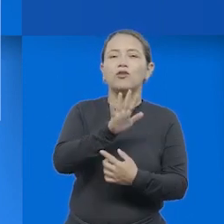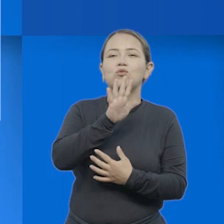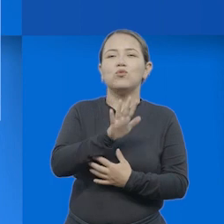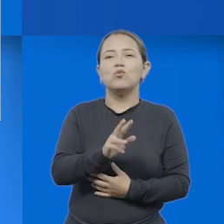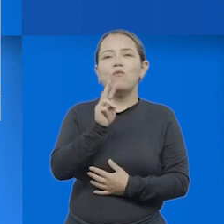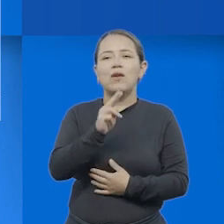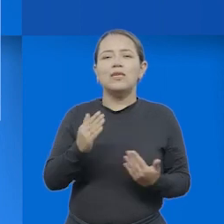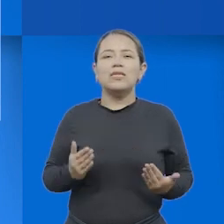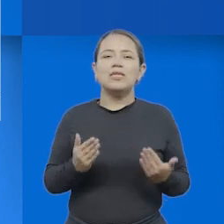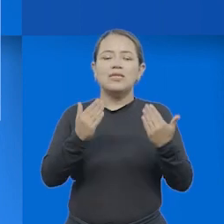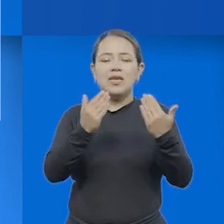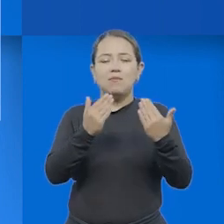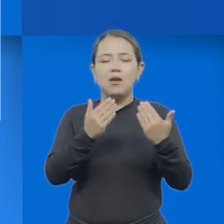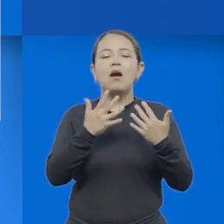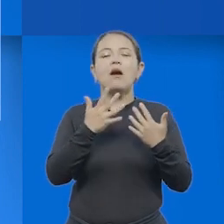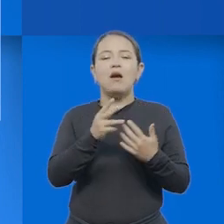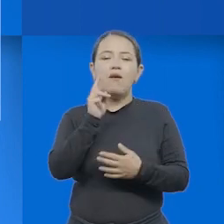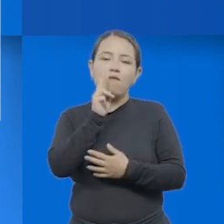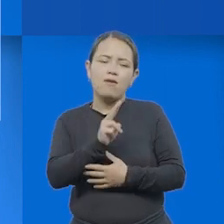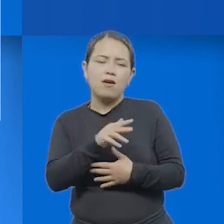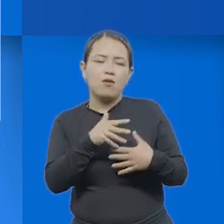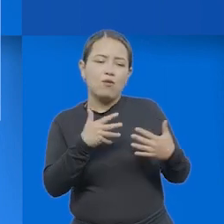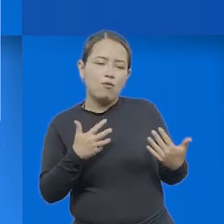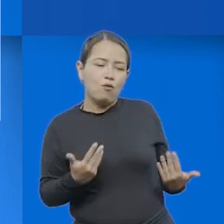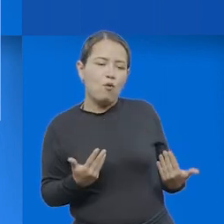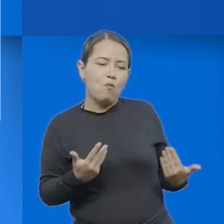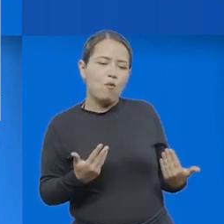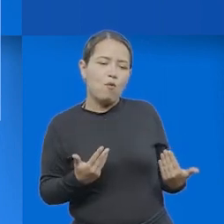contexto que luego sirve para ser reconocida